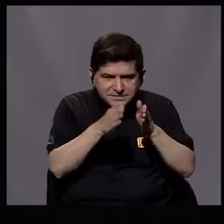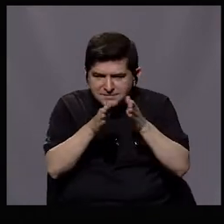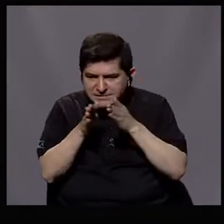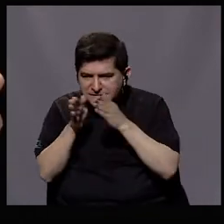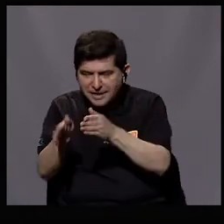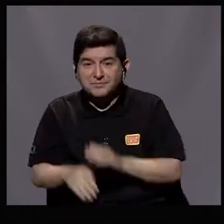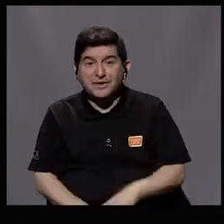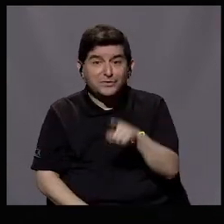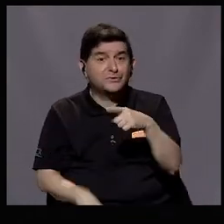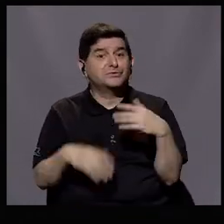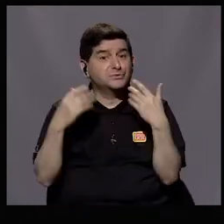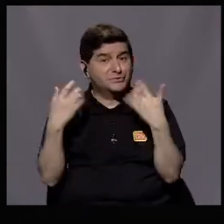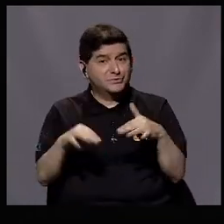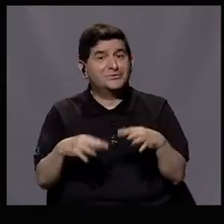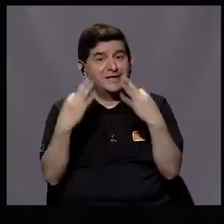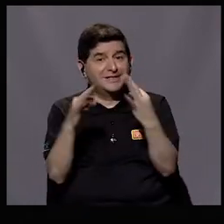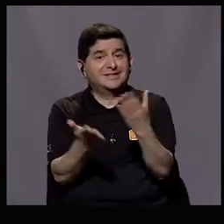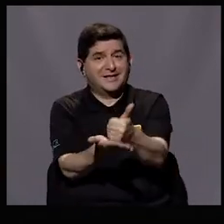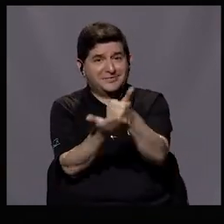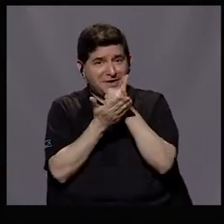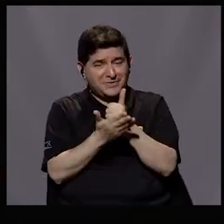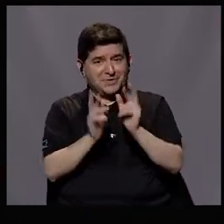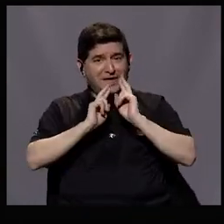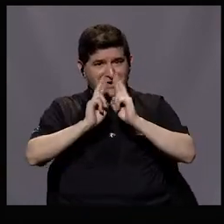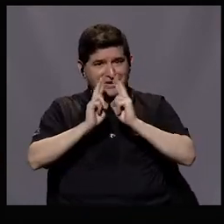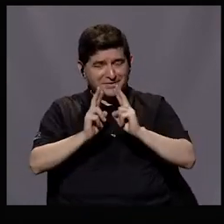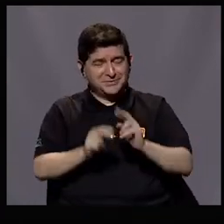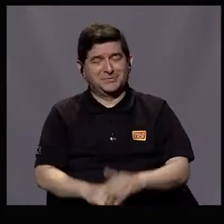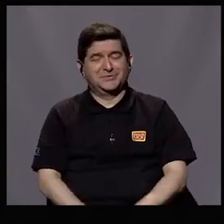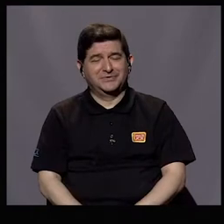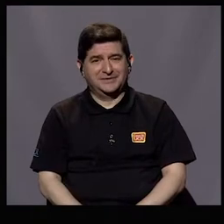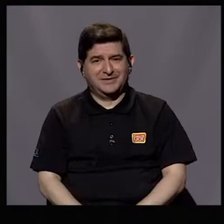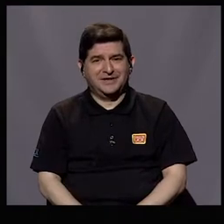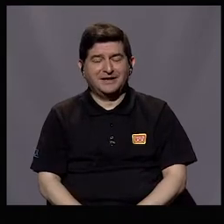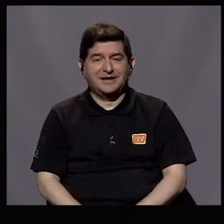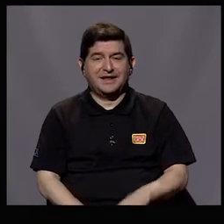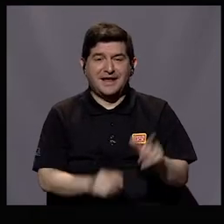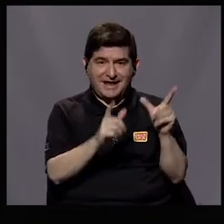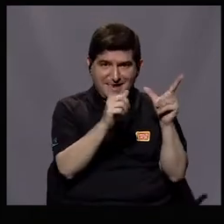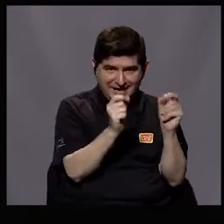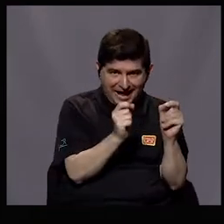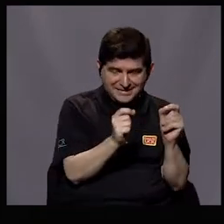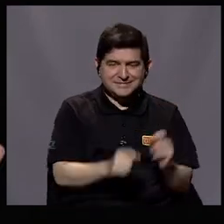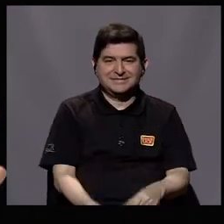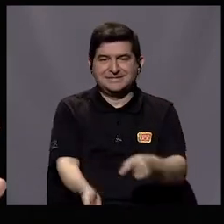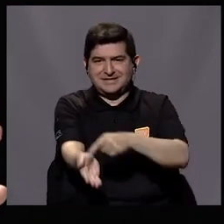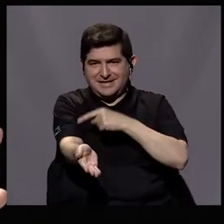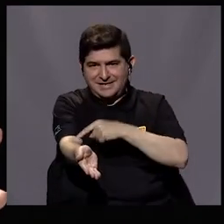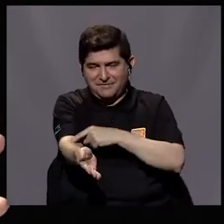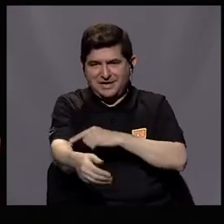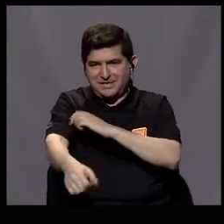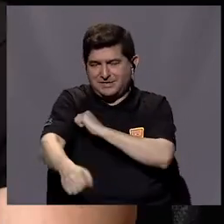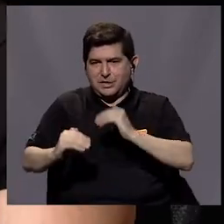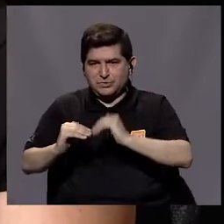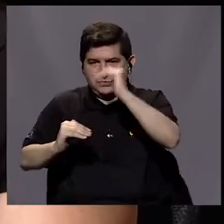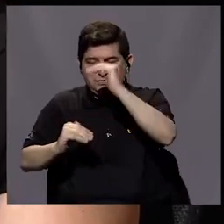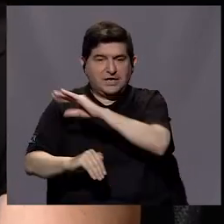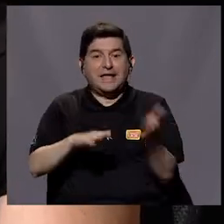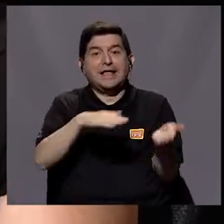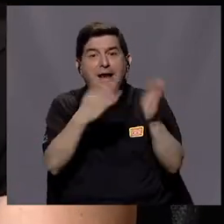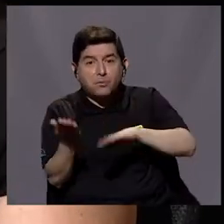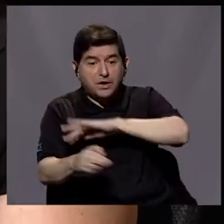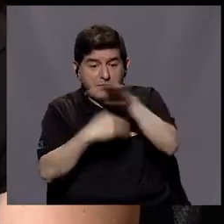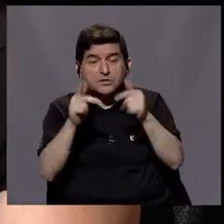que hacer un gran esfuerzo para poderme ayudar a responder esas preguntas. Y es el cáncer, la diabetes y la hipertensión y la